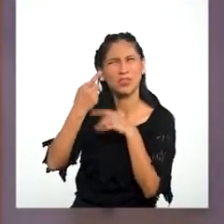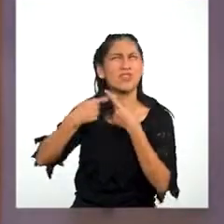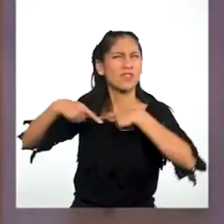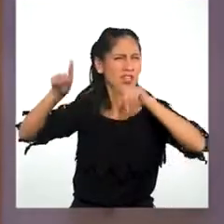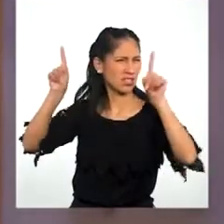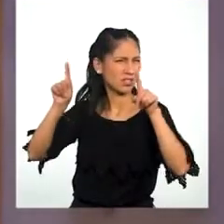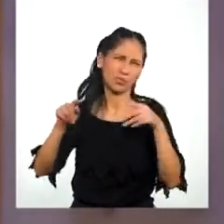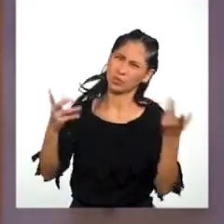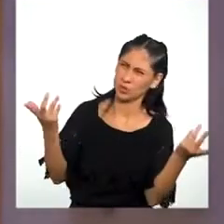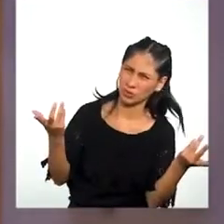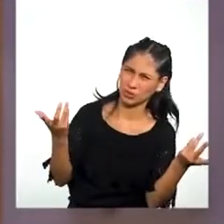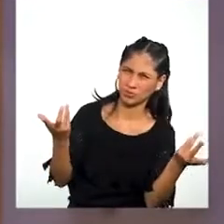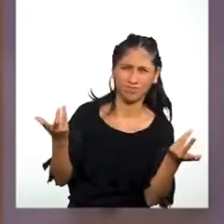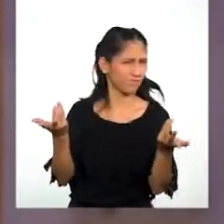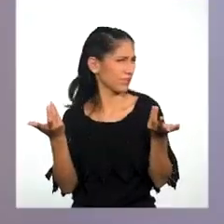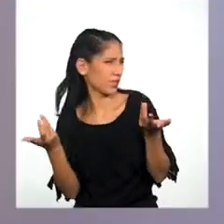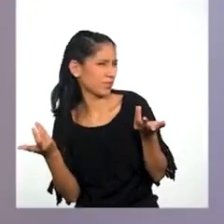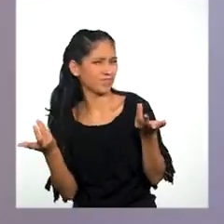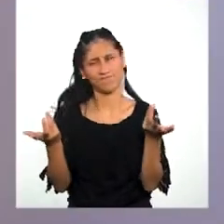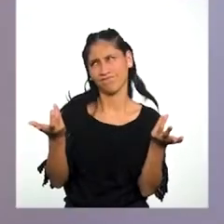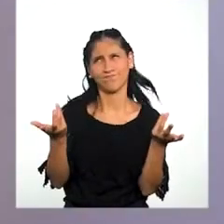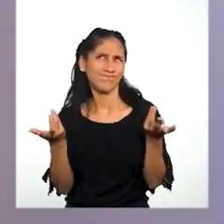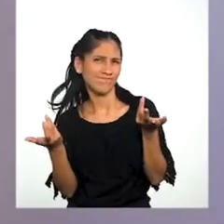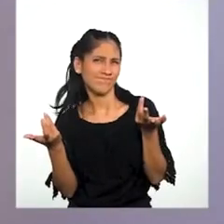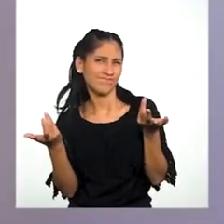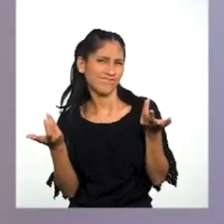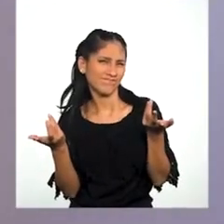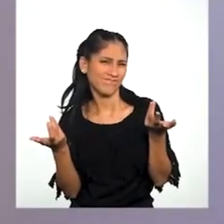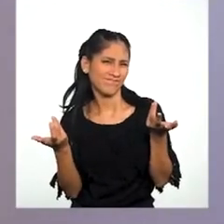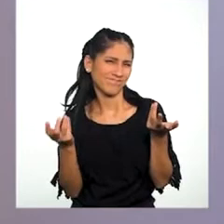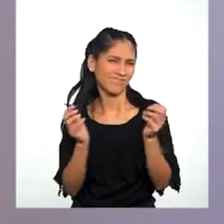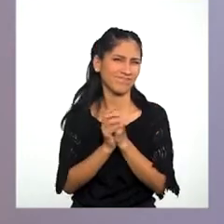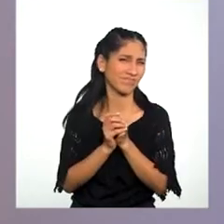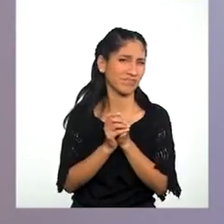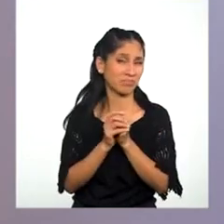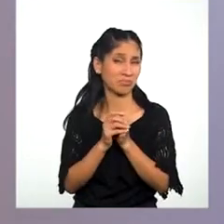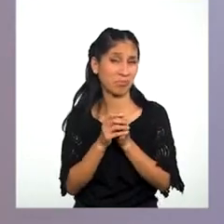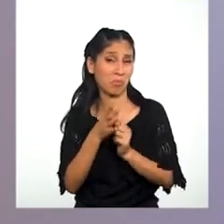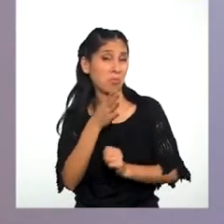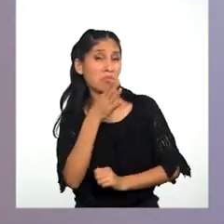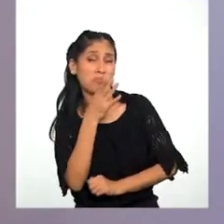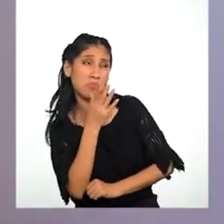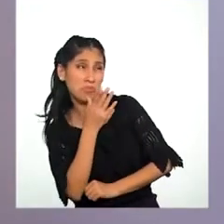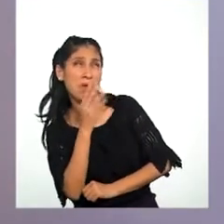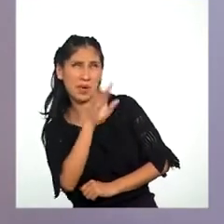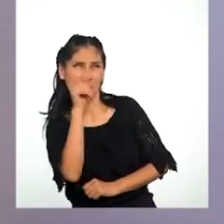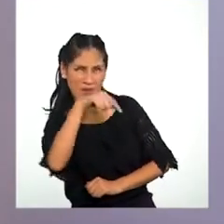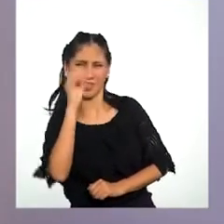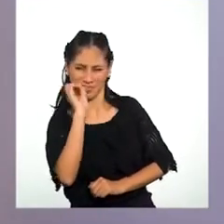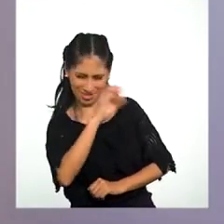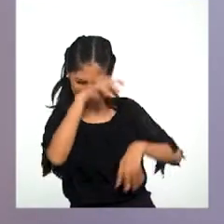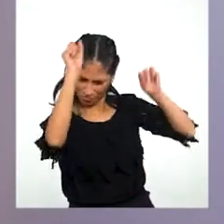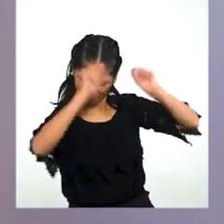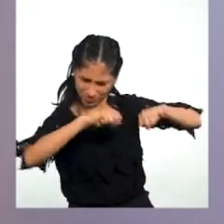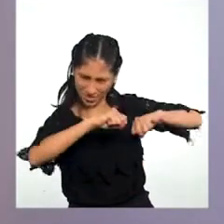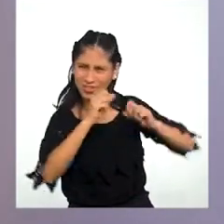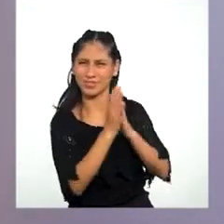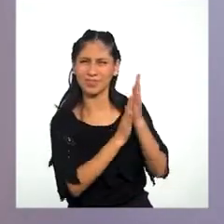¿O era? Bueno, bueno, bueno Esta vez lo adivino de todas maneras ¡Jeje!